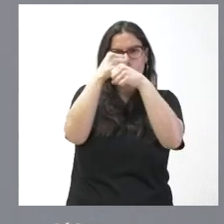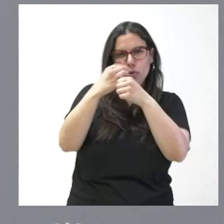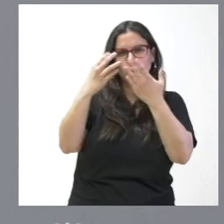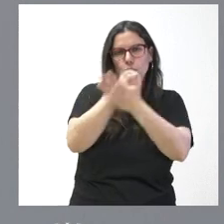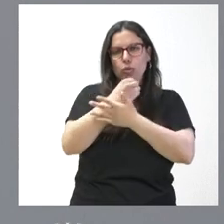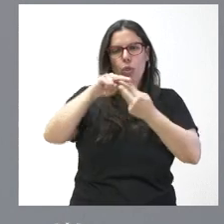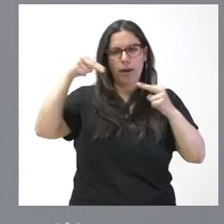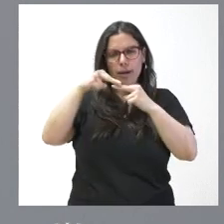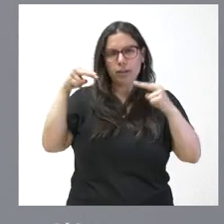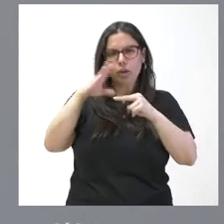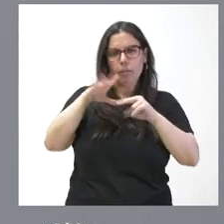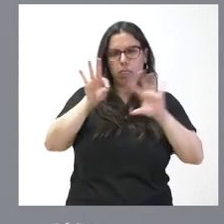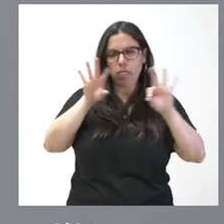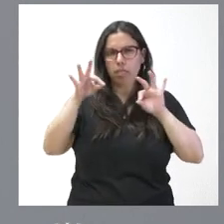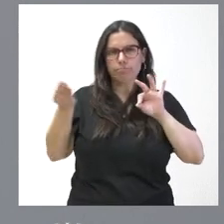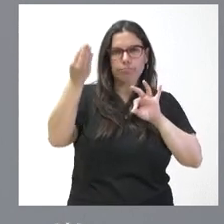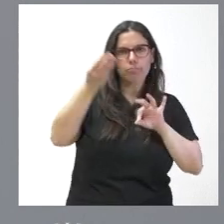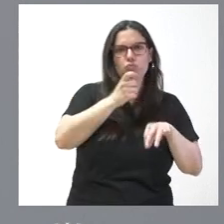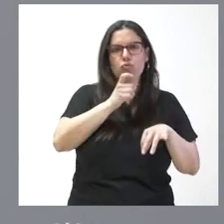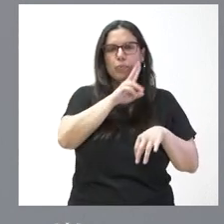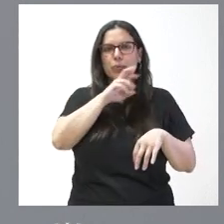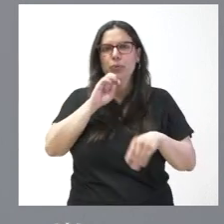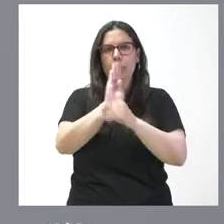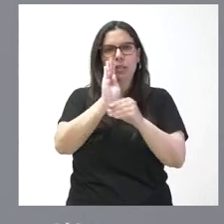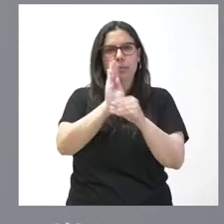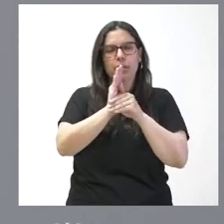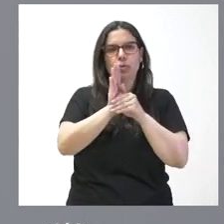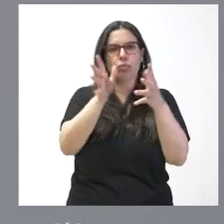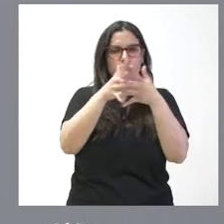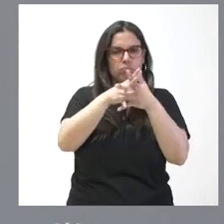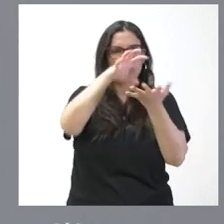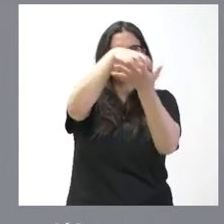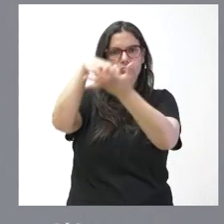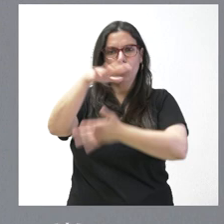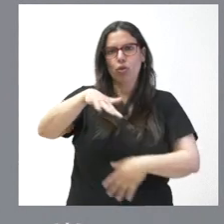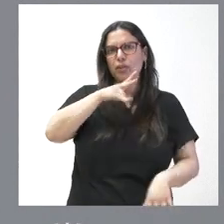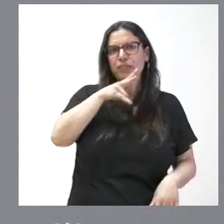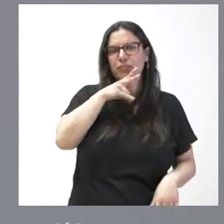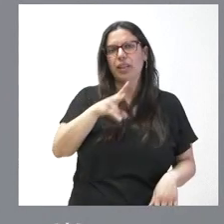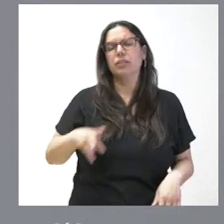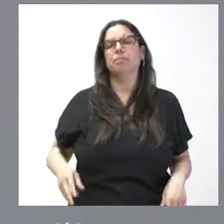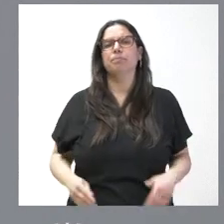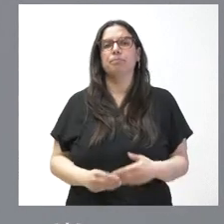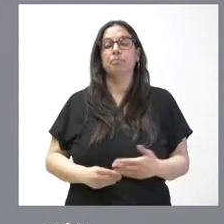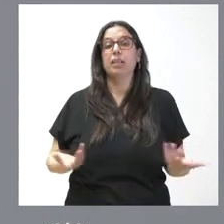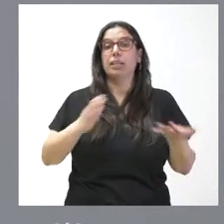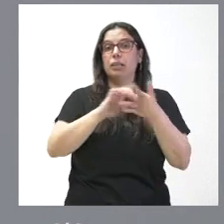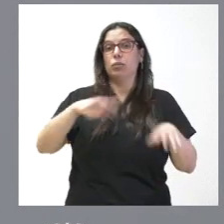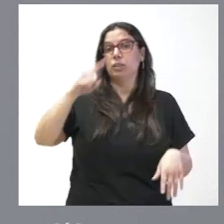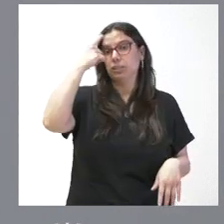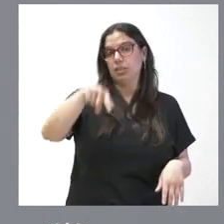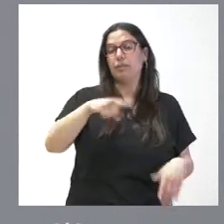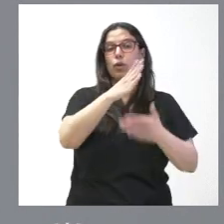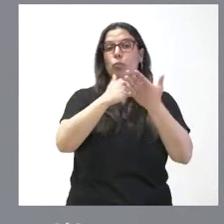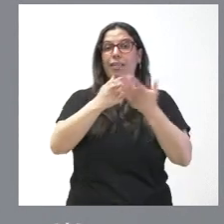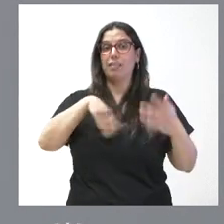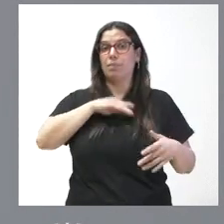genéticos mediante marcadores monoculares, conservación y mantenimiento de las infraestructuras y zonas verdes del libero forestal. Castilla y León, saben ustedes, que es la comunidad autónoma de